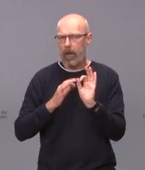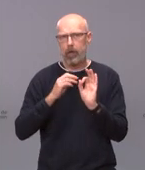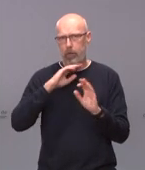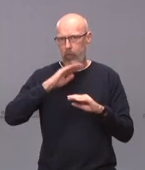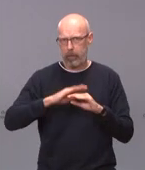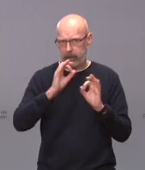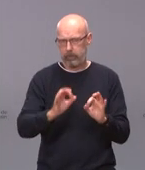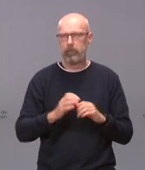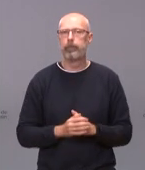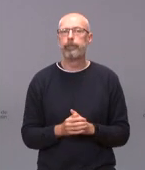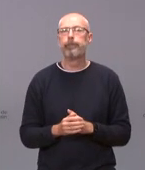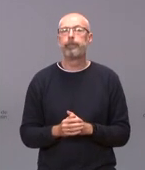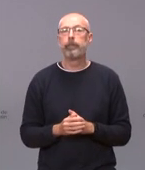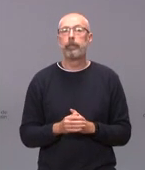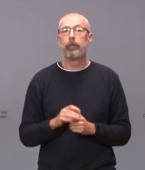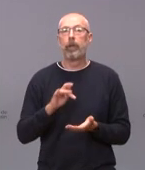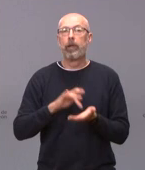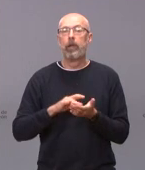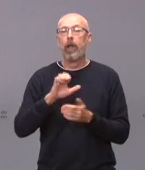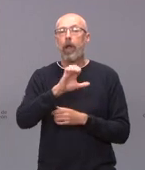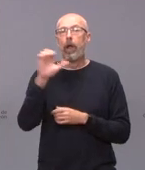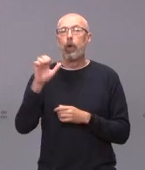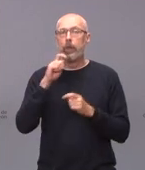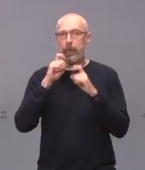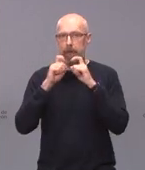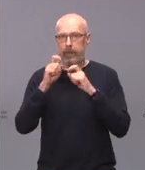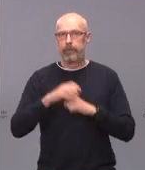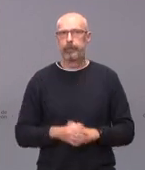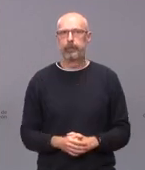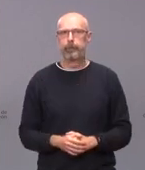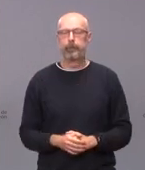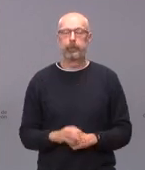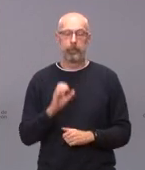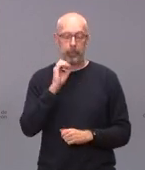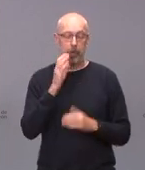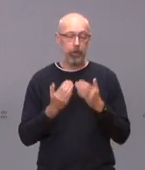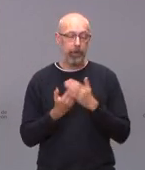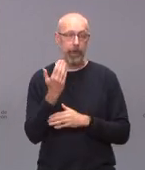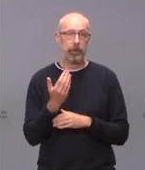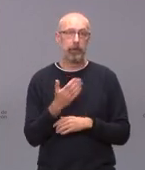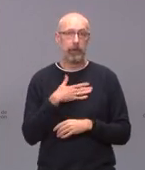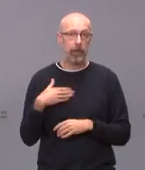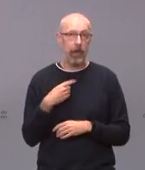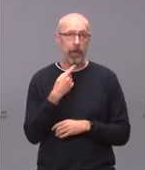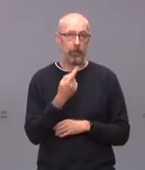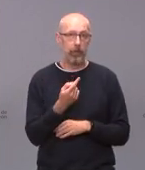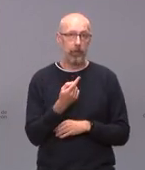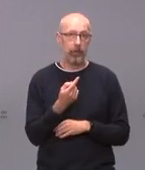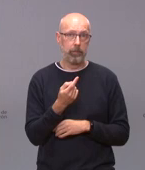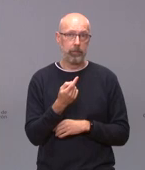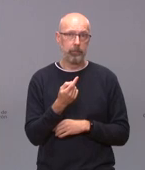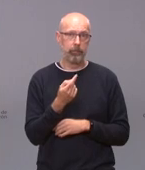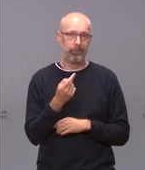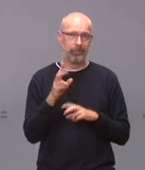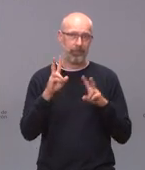Continuamos con Sonia Díez de Europa Press Hola Sonia Buenos días yo quería volver a la situación